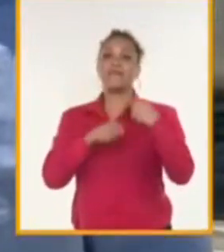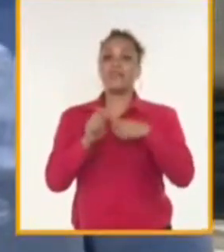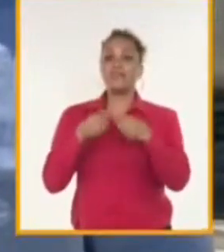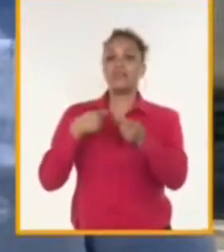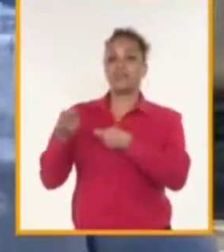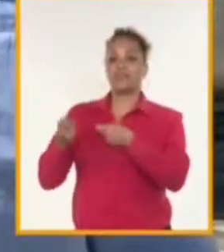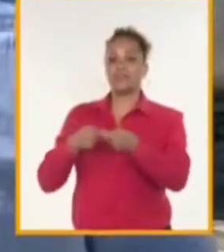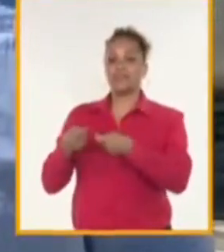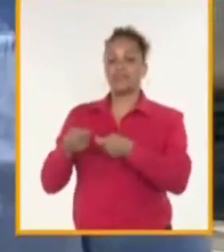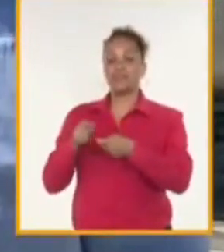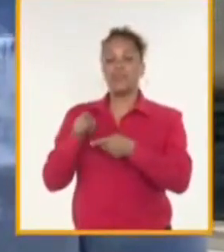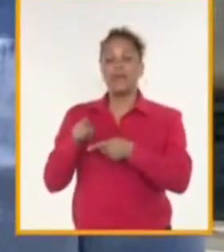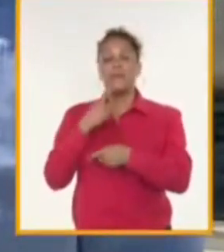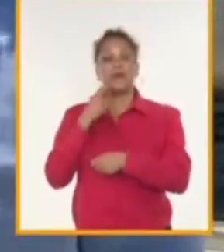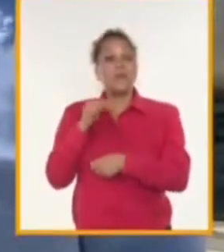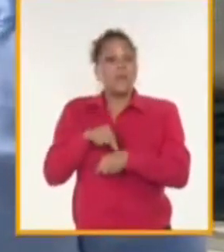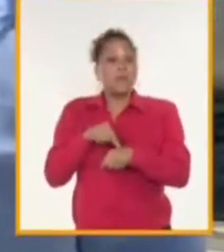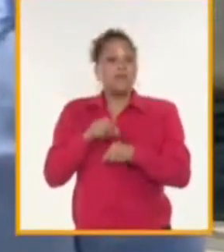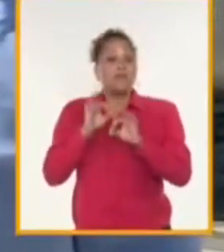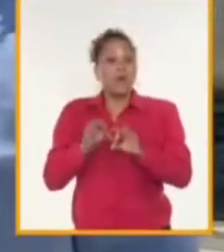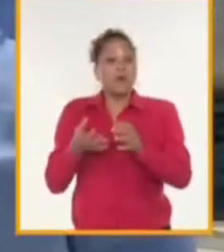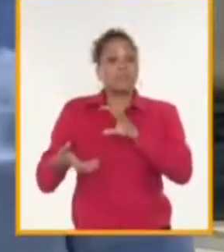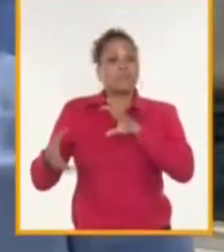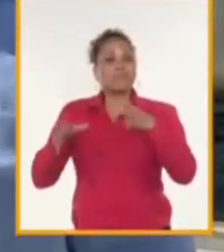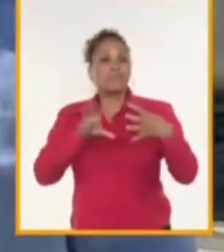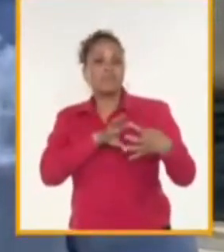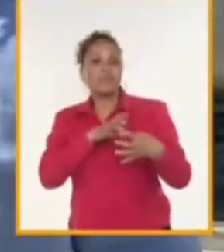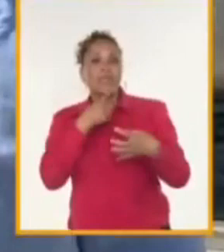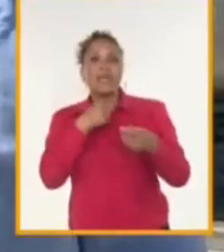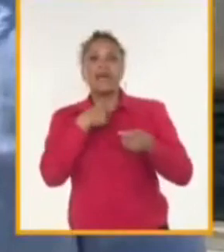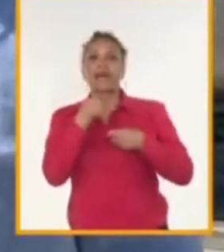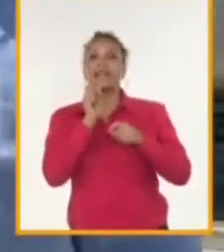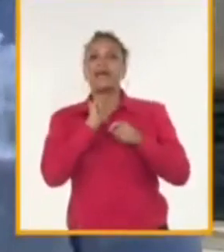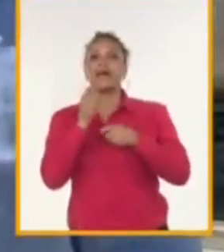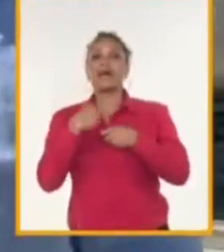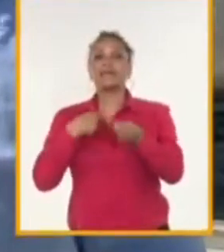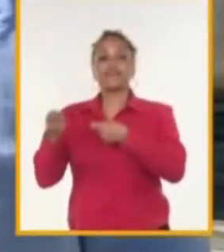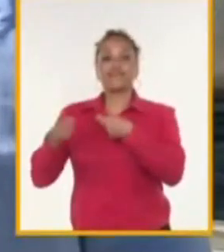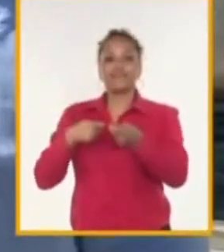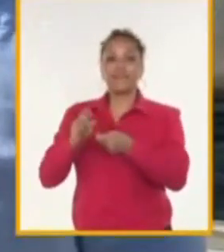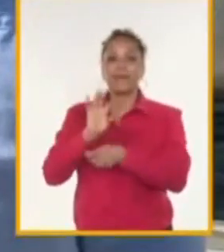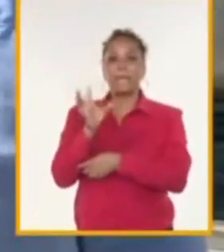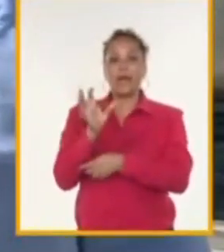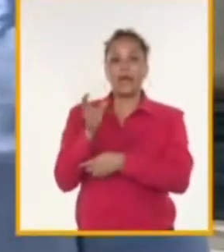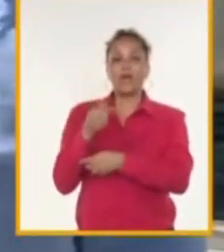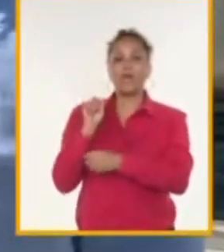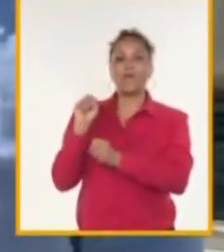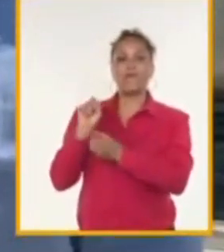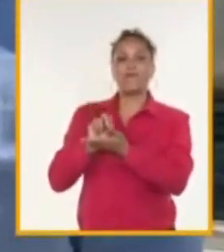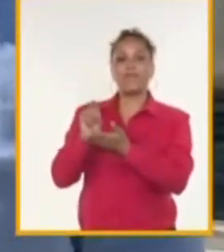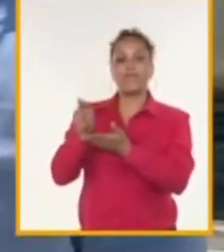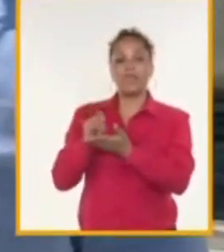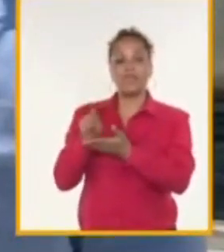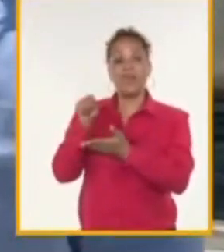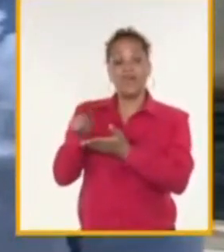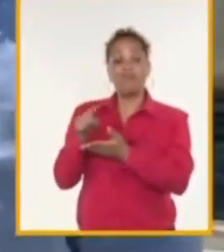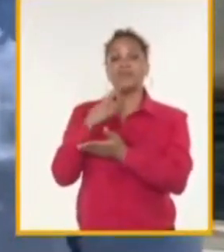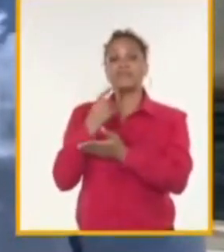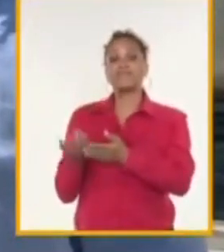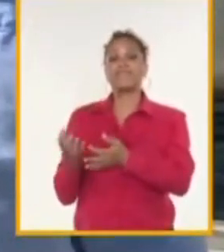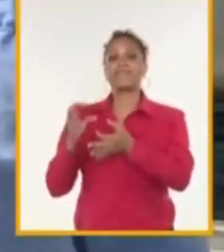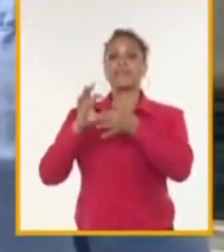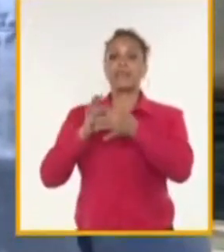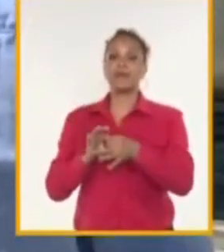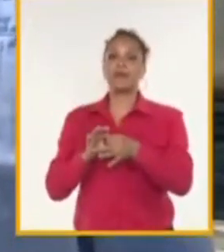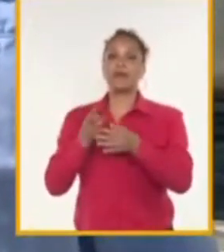el momento en que se complicaron las transferencias financieras, ese momento se complicó mucho a